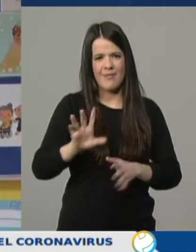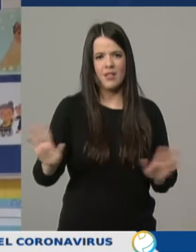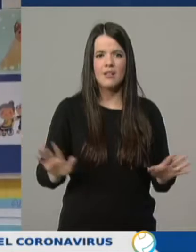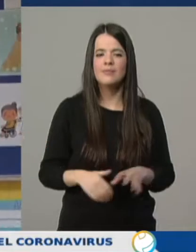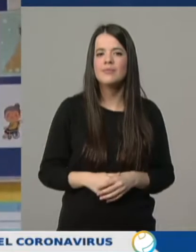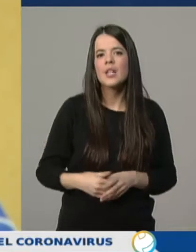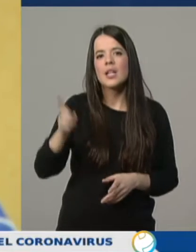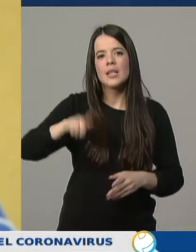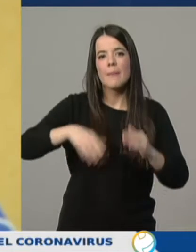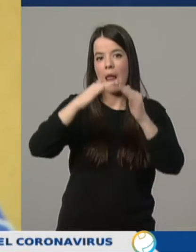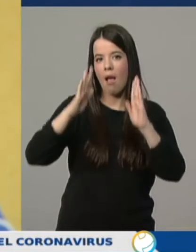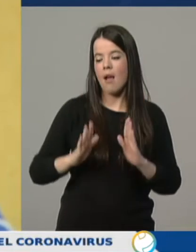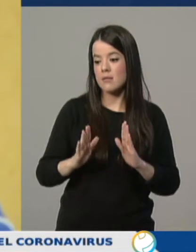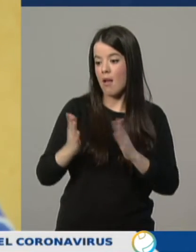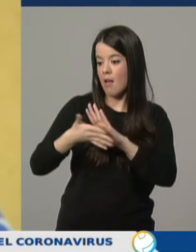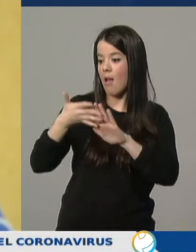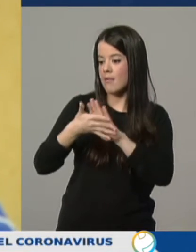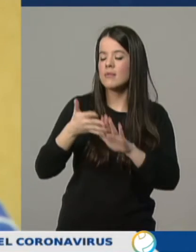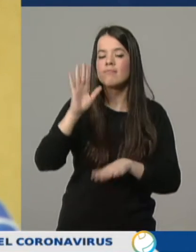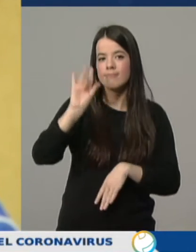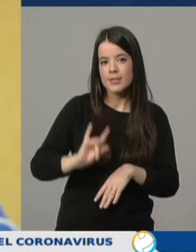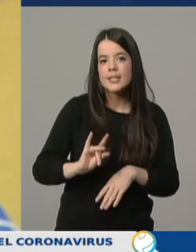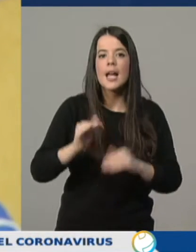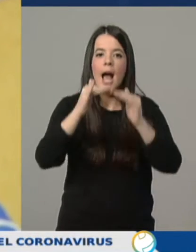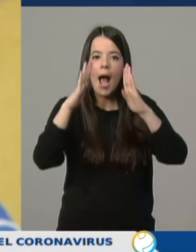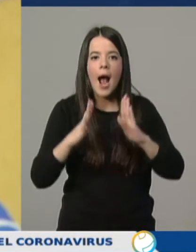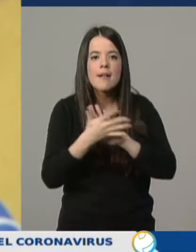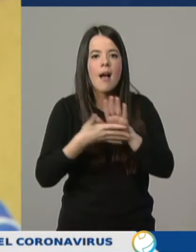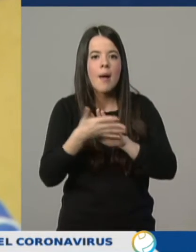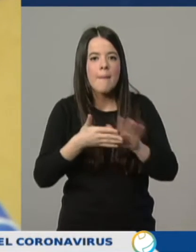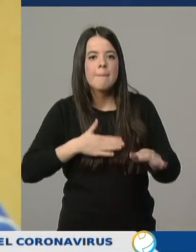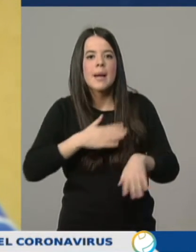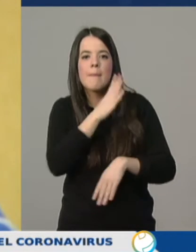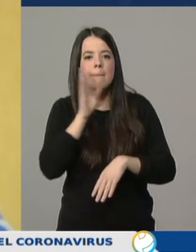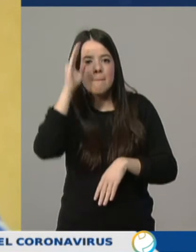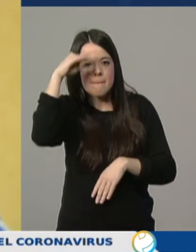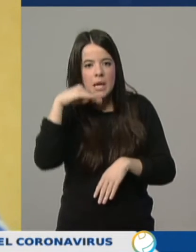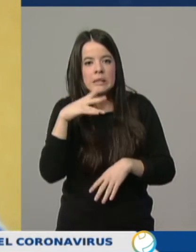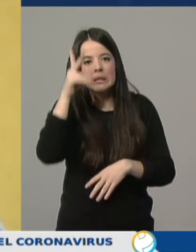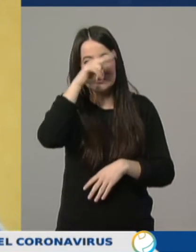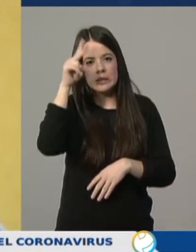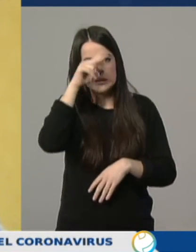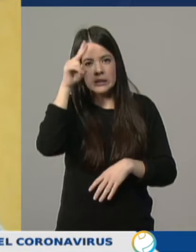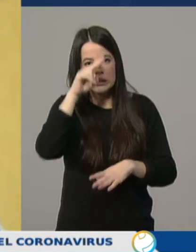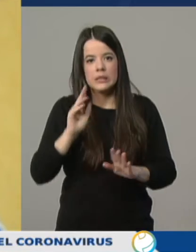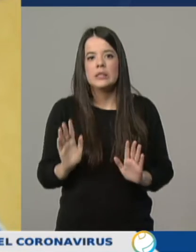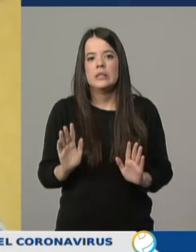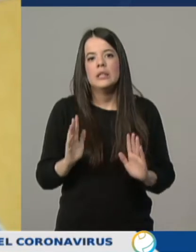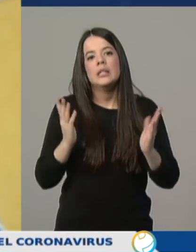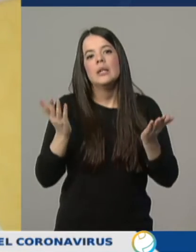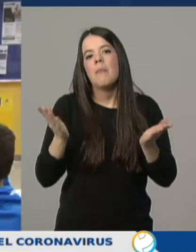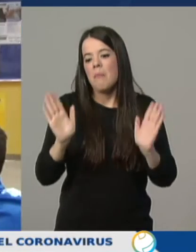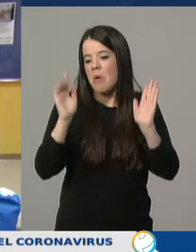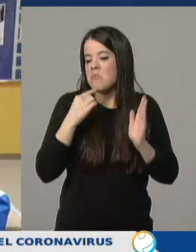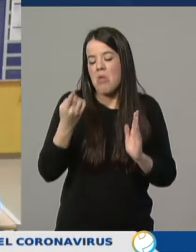en casa? También en casa, pues la verdad, mi madre o mi padre están bastante preocupados... ...aunque ya les digo que no tiene